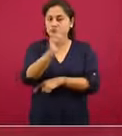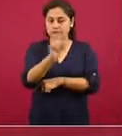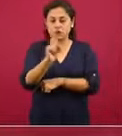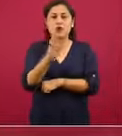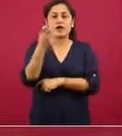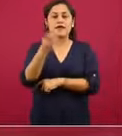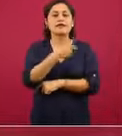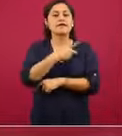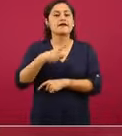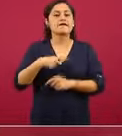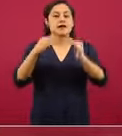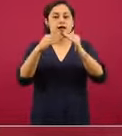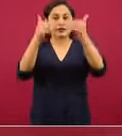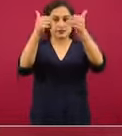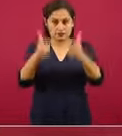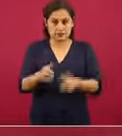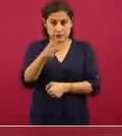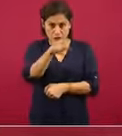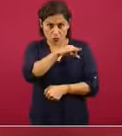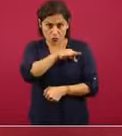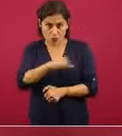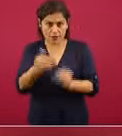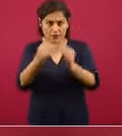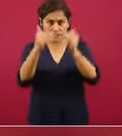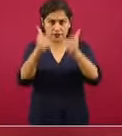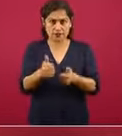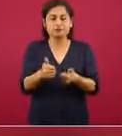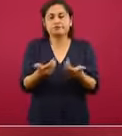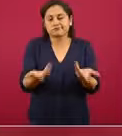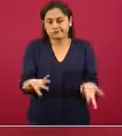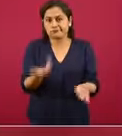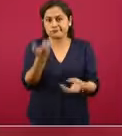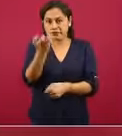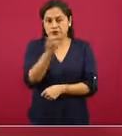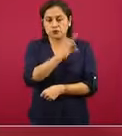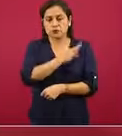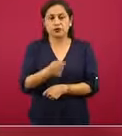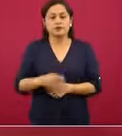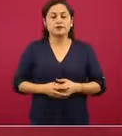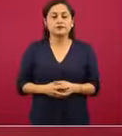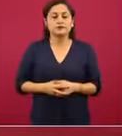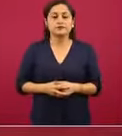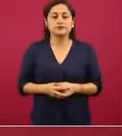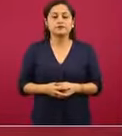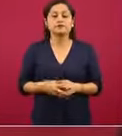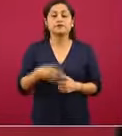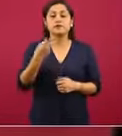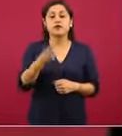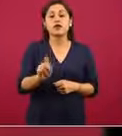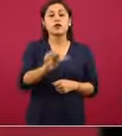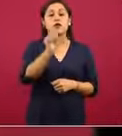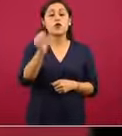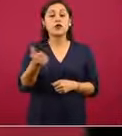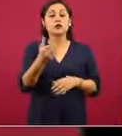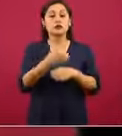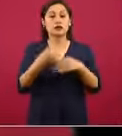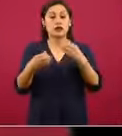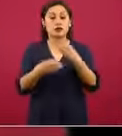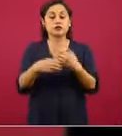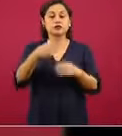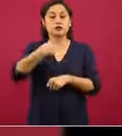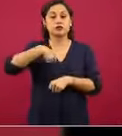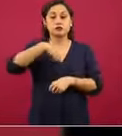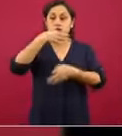puede. Cuando se puede, hay que quedarse en casa. Pero el otro elemento muy importante que hacemos hincapié, también dirigido a la